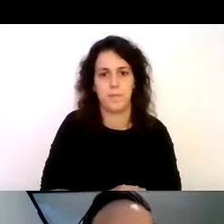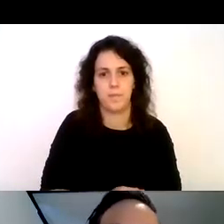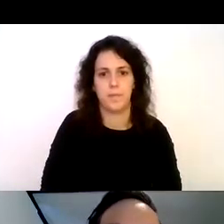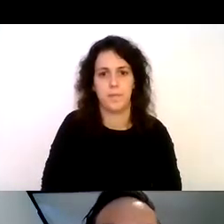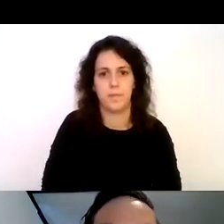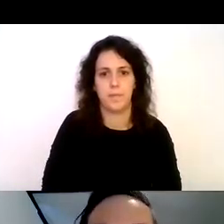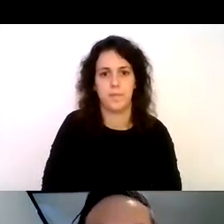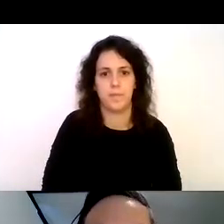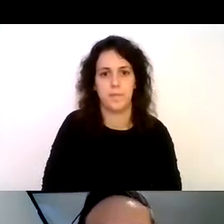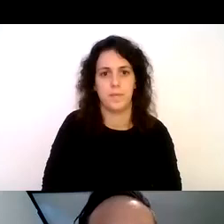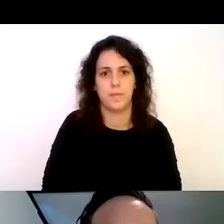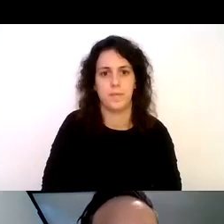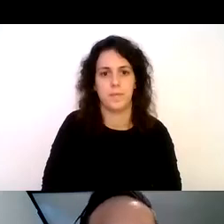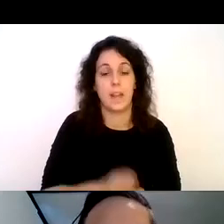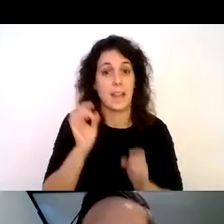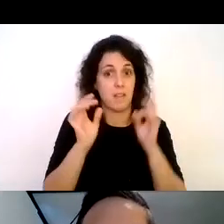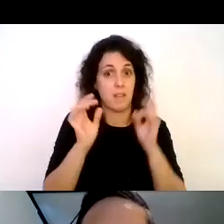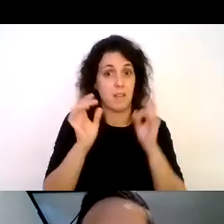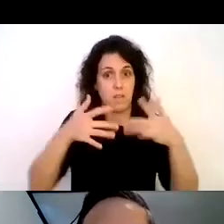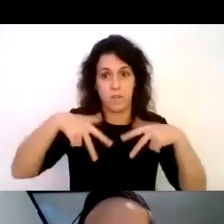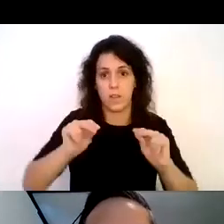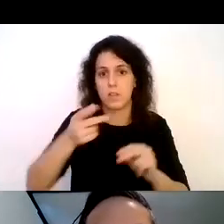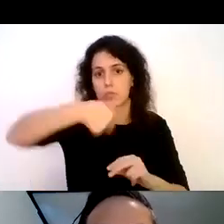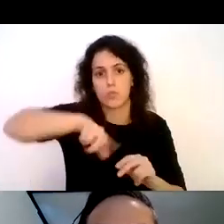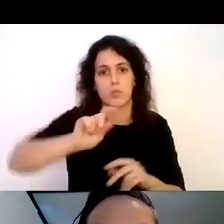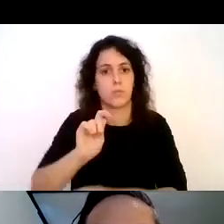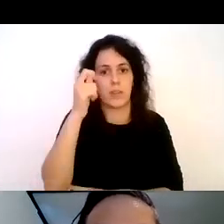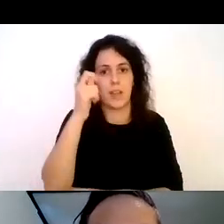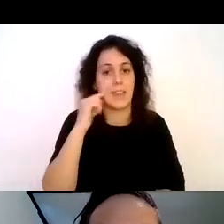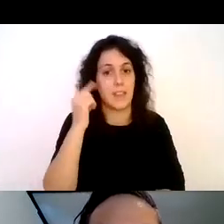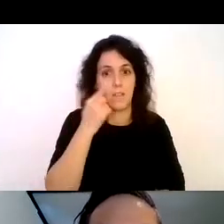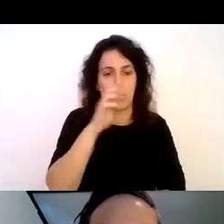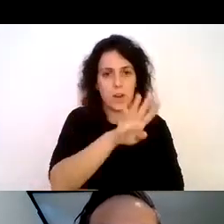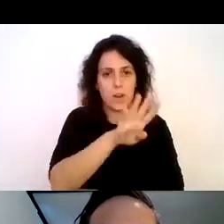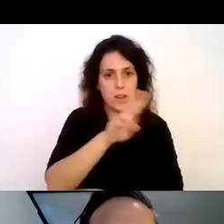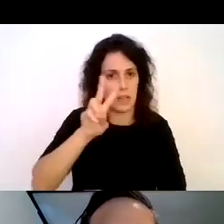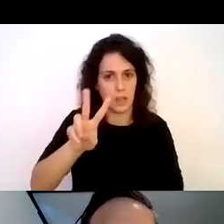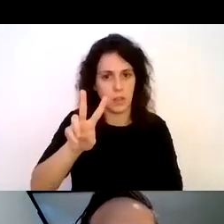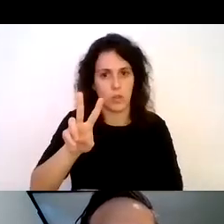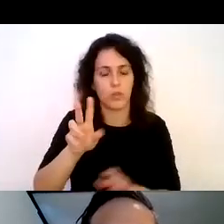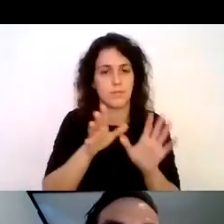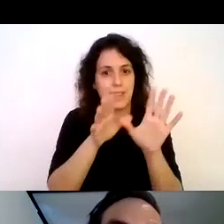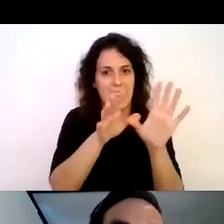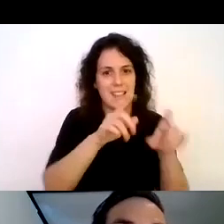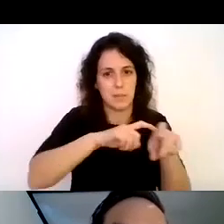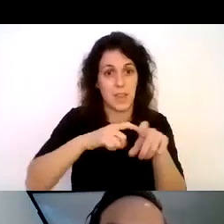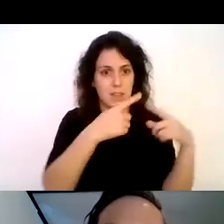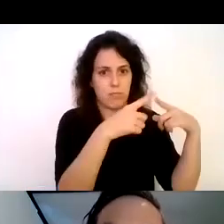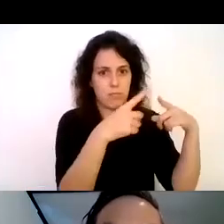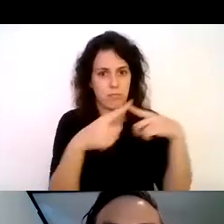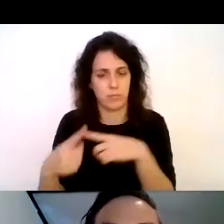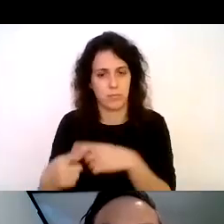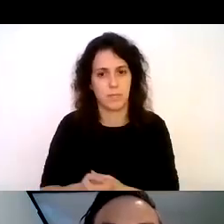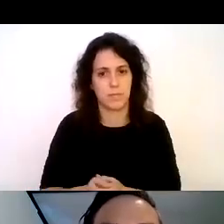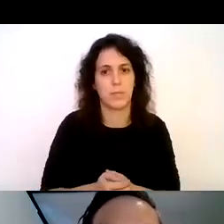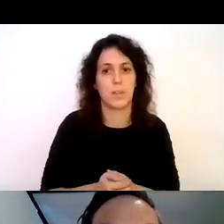bueno al finalizar la actividad habíamos logrado identificar 42 individuos de 9 especies distintas y había más aves